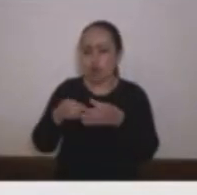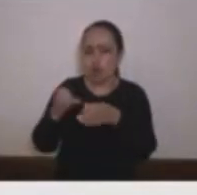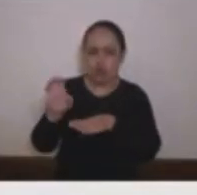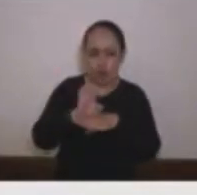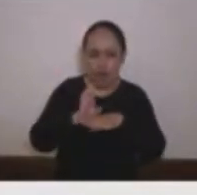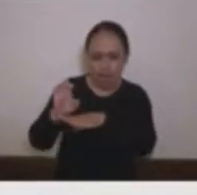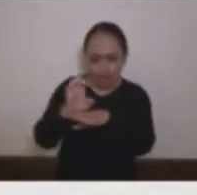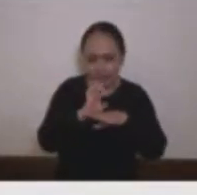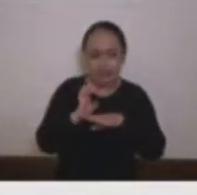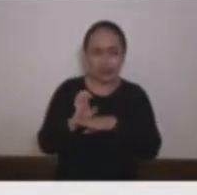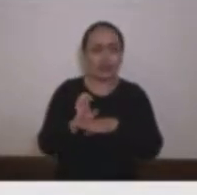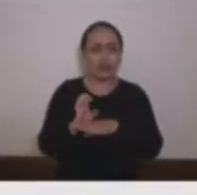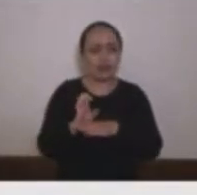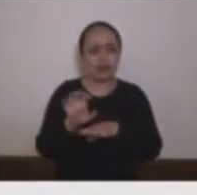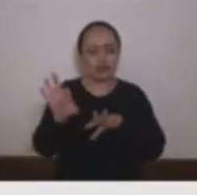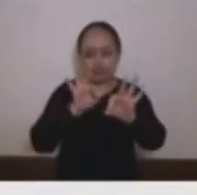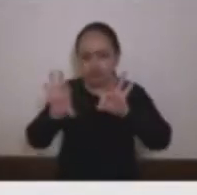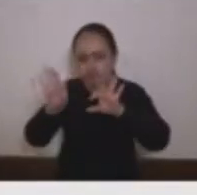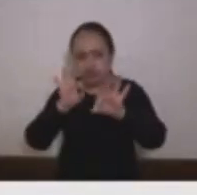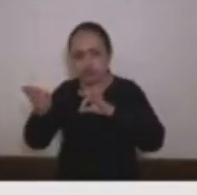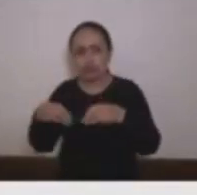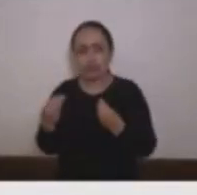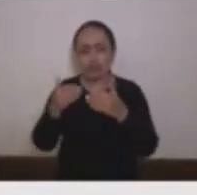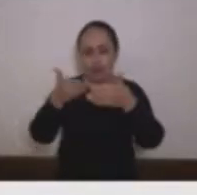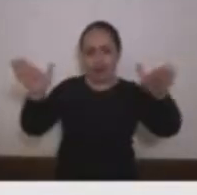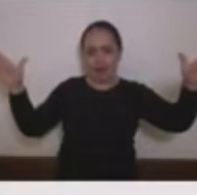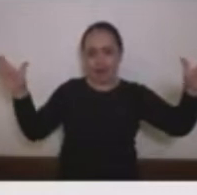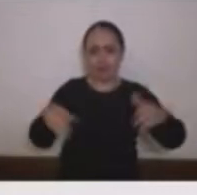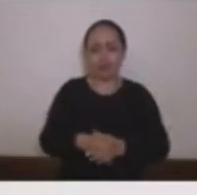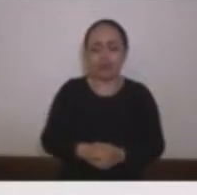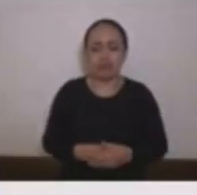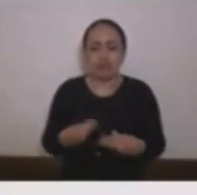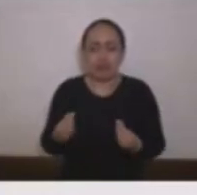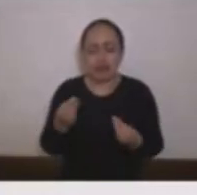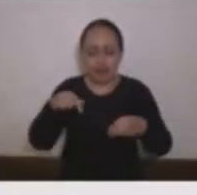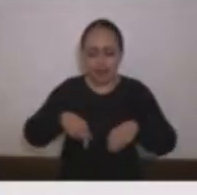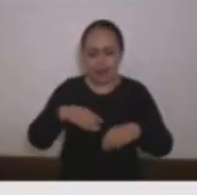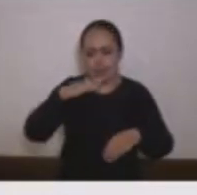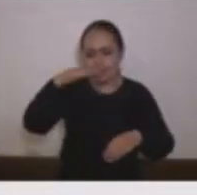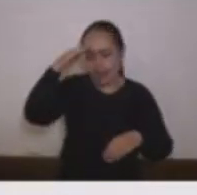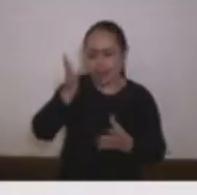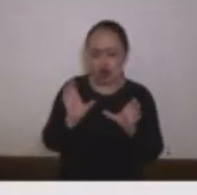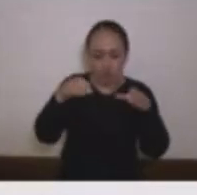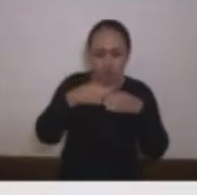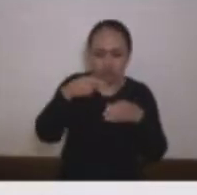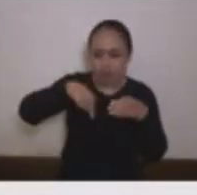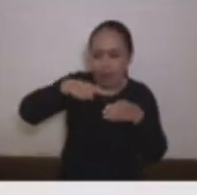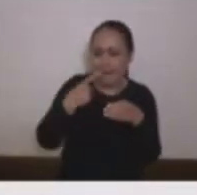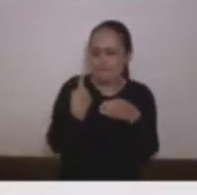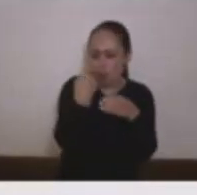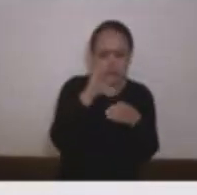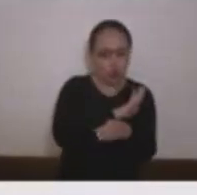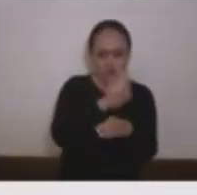la Contraloría de una vez por todas deje de ser la bolsa de empleo de políticos de nuestra ciudad